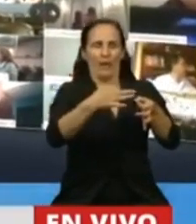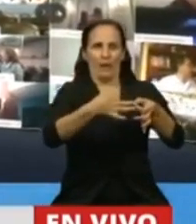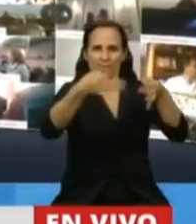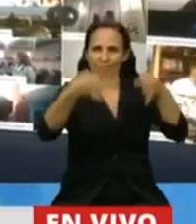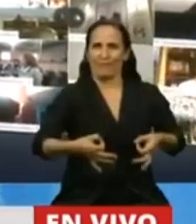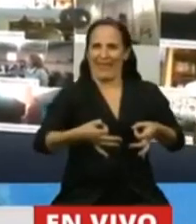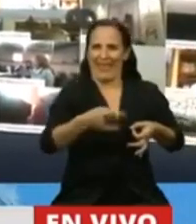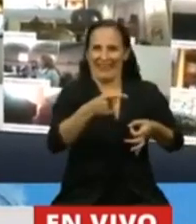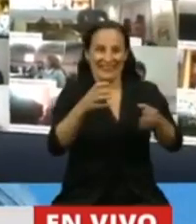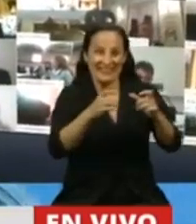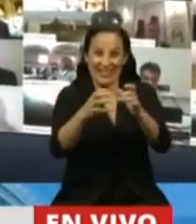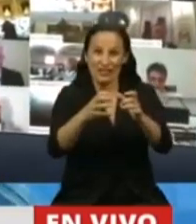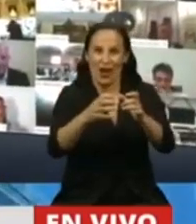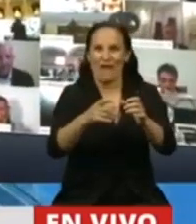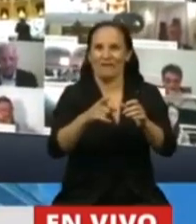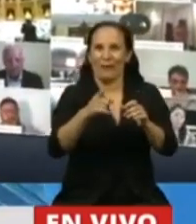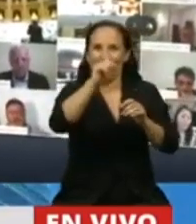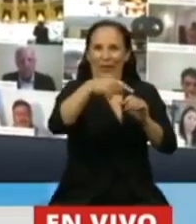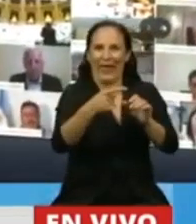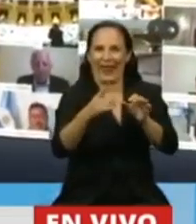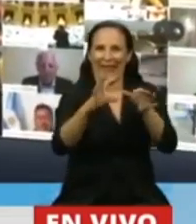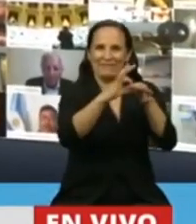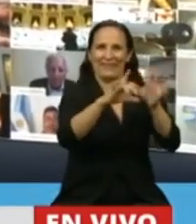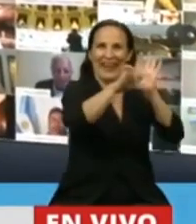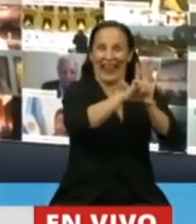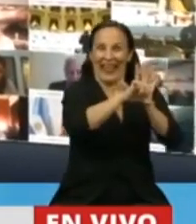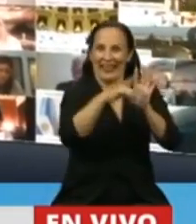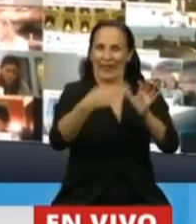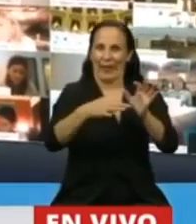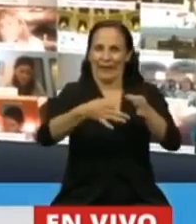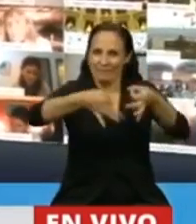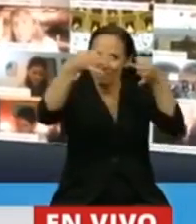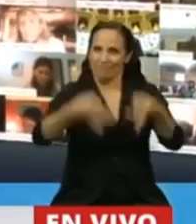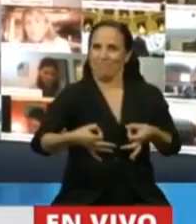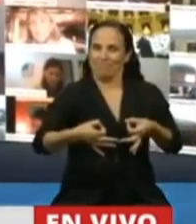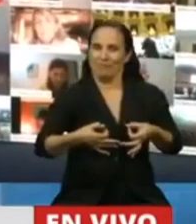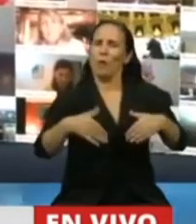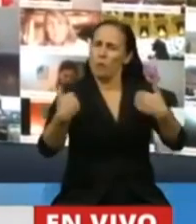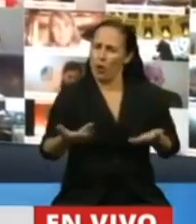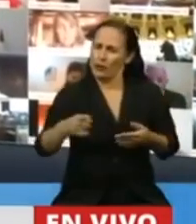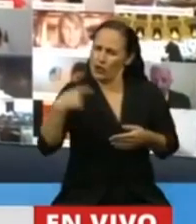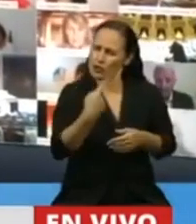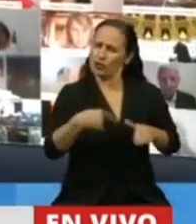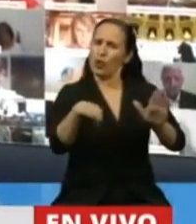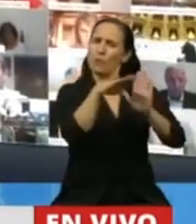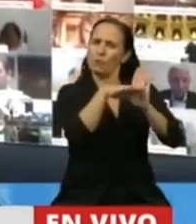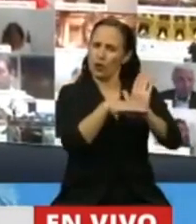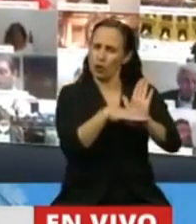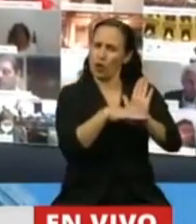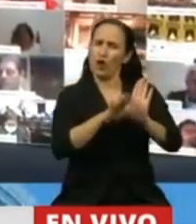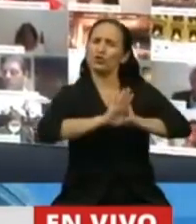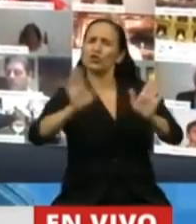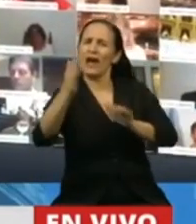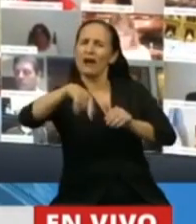Y eso hemos buscado. Y por eso hoy nos hemos dado este protocolo que hemos votado, para que han trabajado